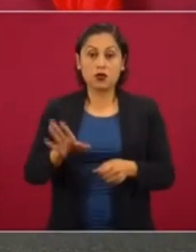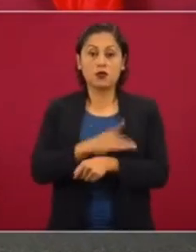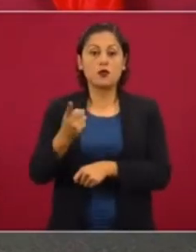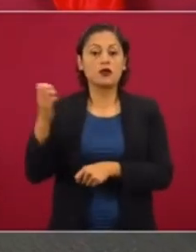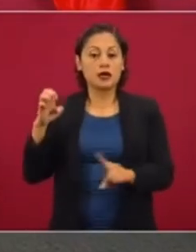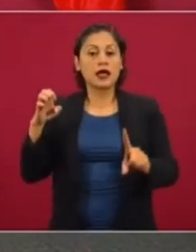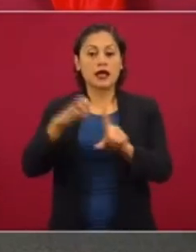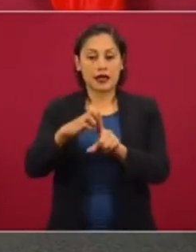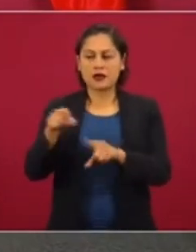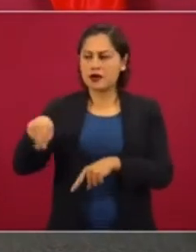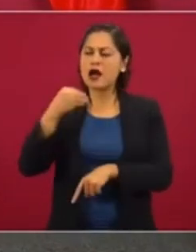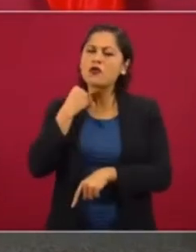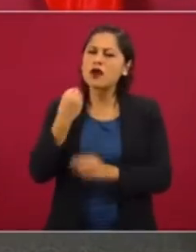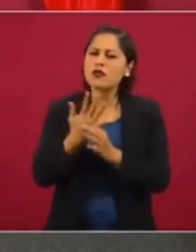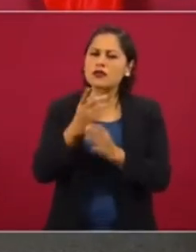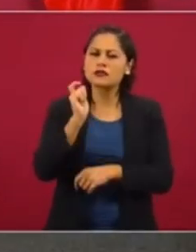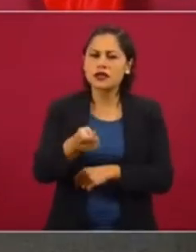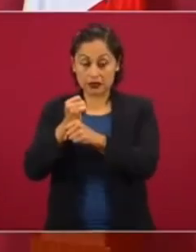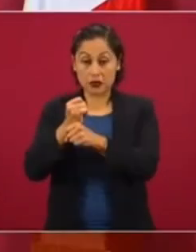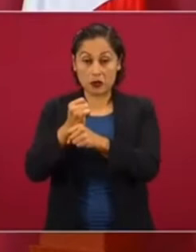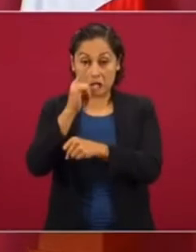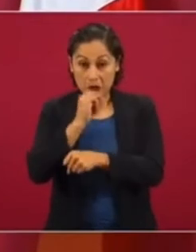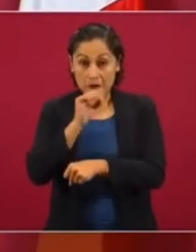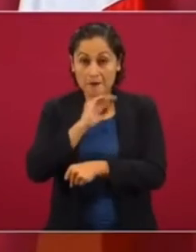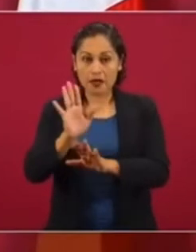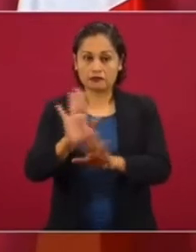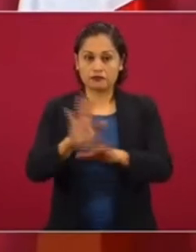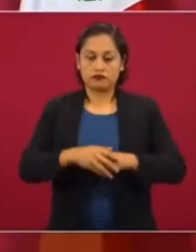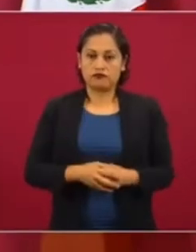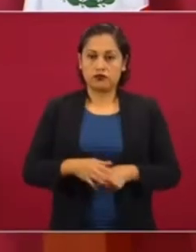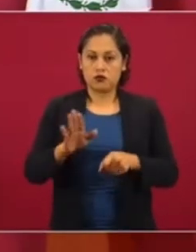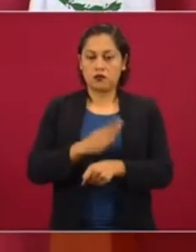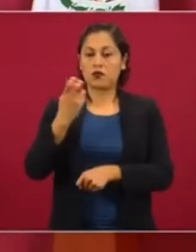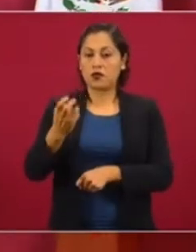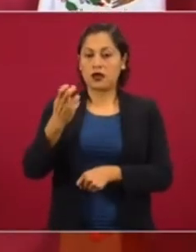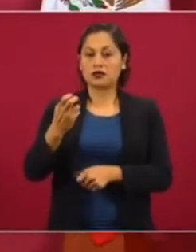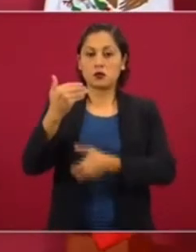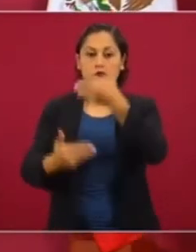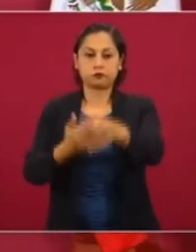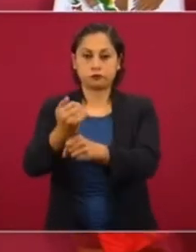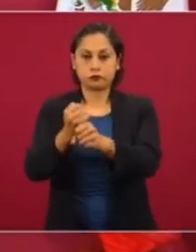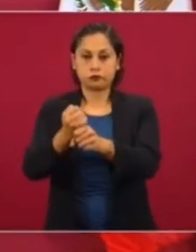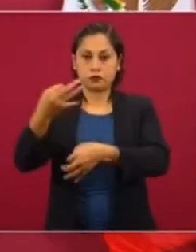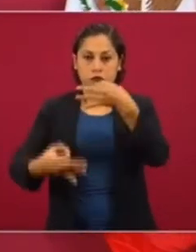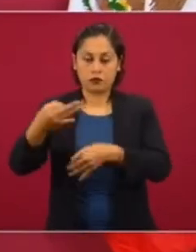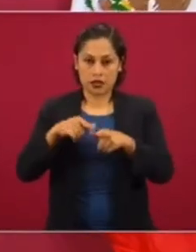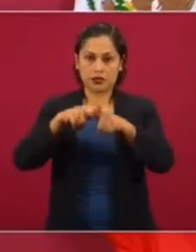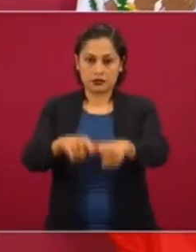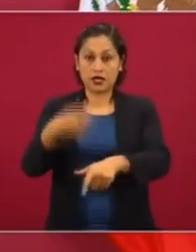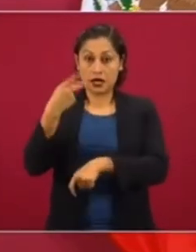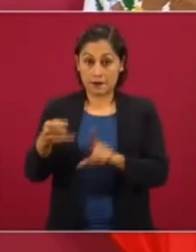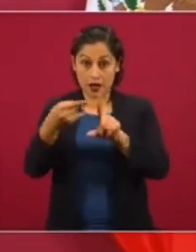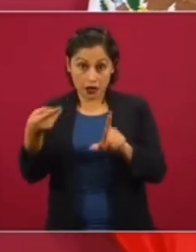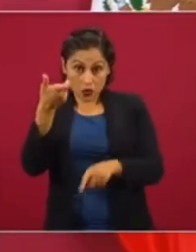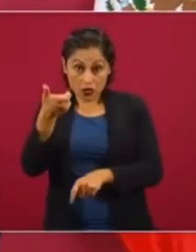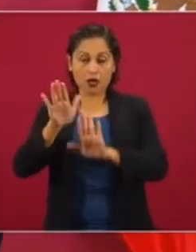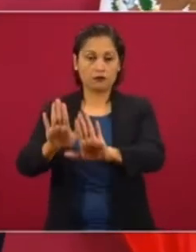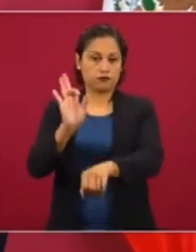como dicen los abogados, probable o presunta, sigue el litigio, pero está asegurado el dinero.